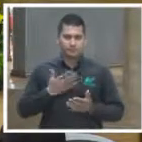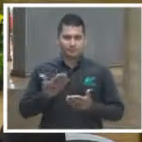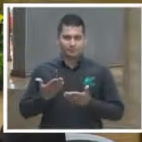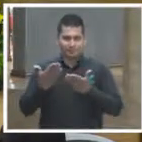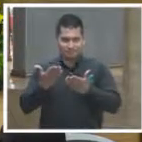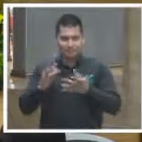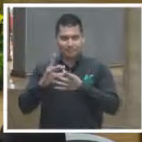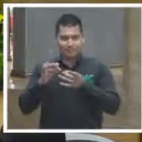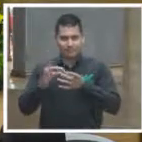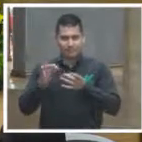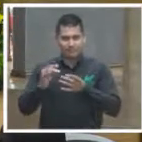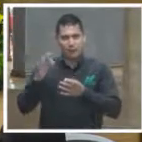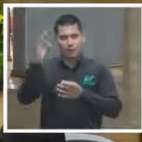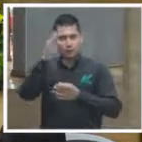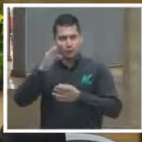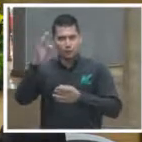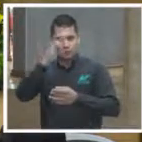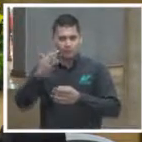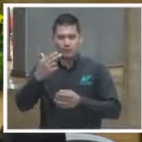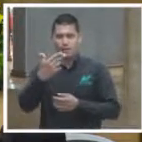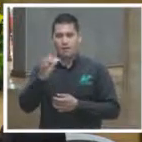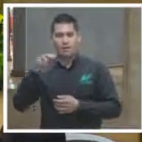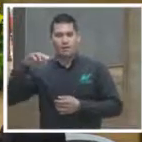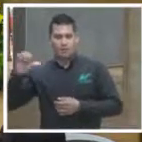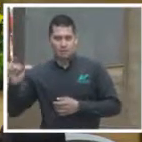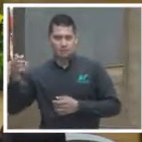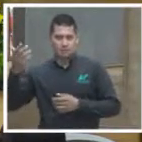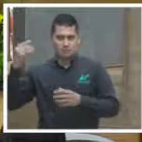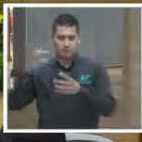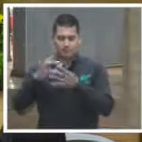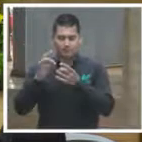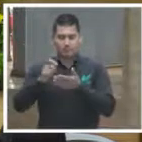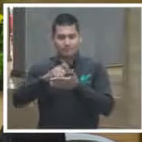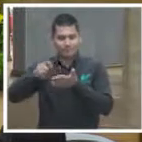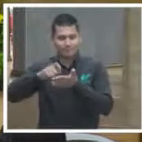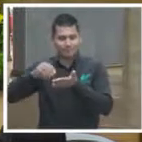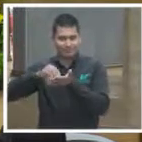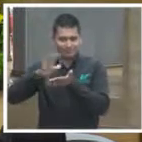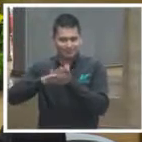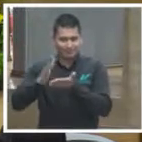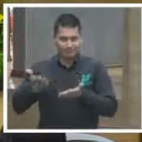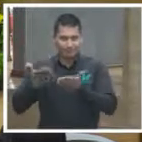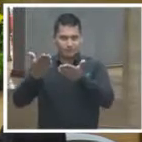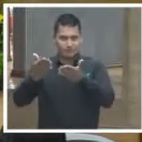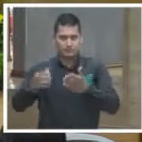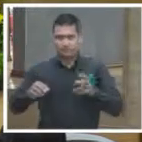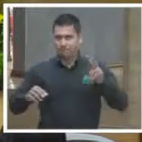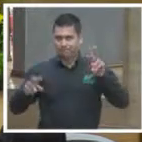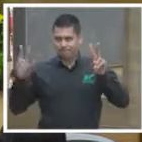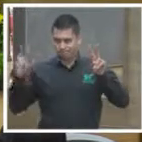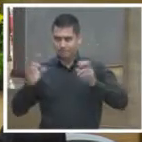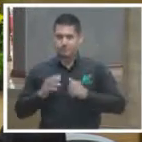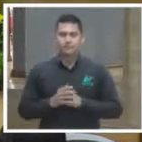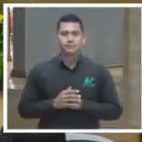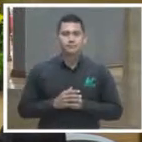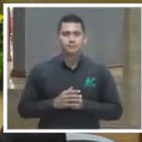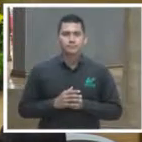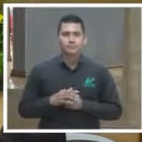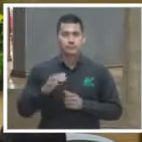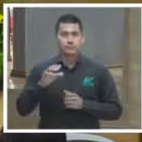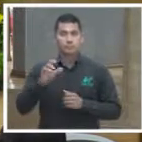a la filósofa política Hannah Arendt y ella escribió lo siguiente abro comillas el poder